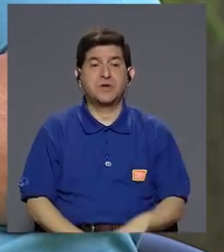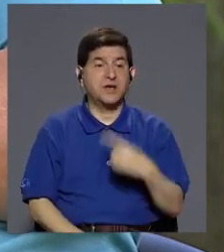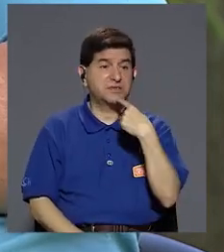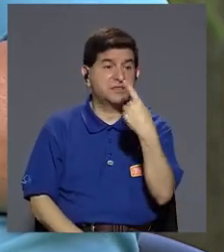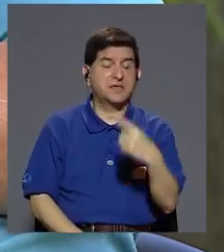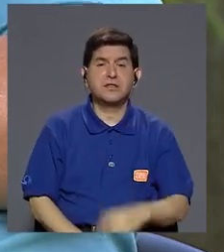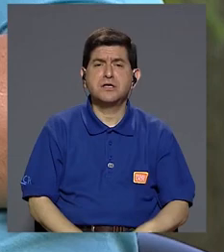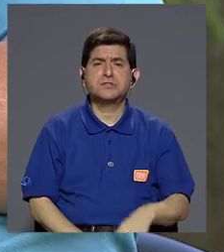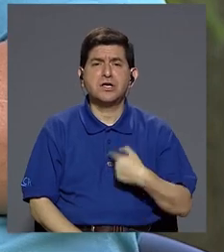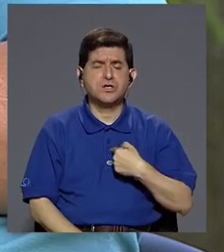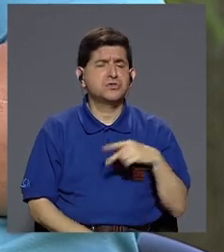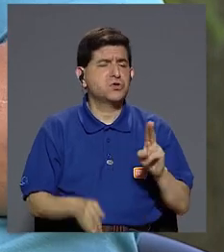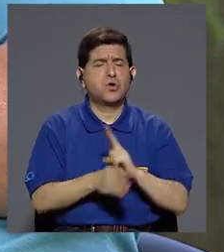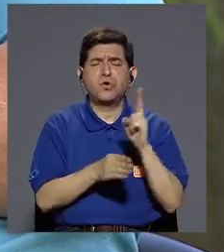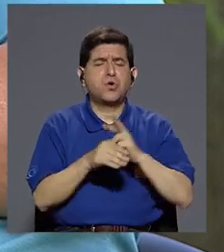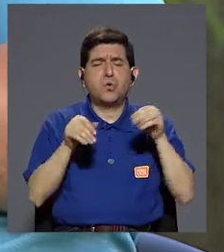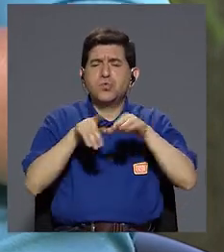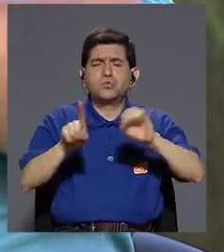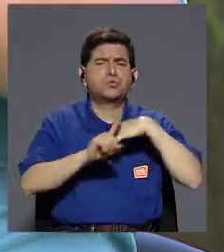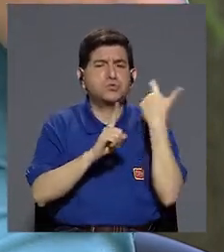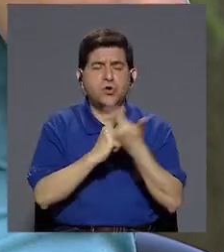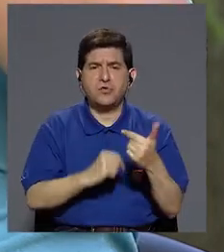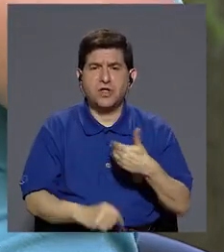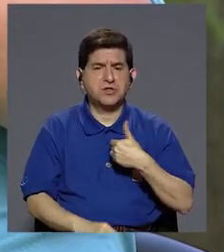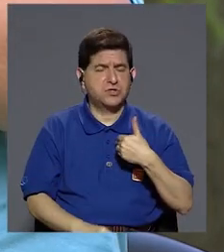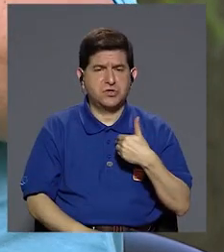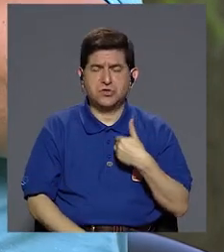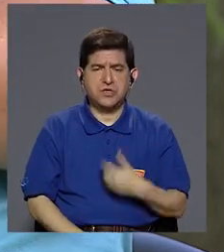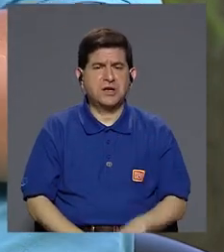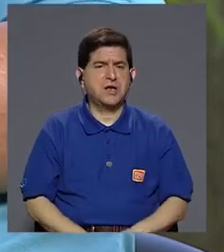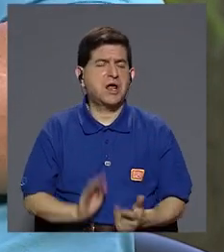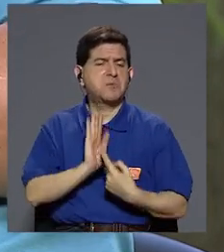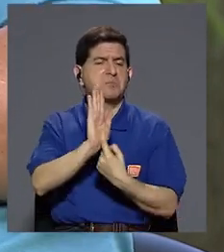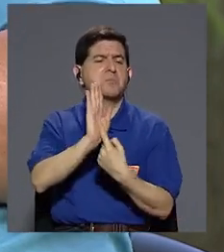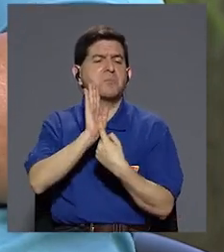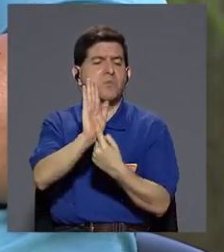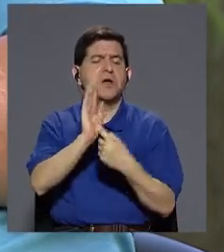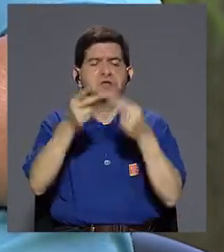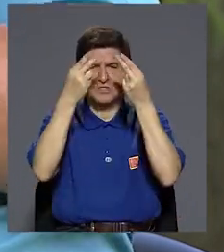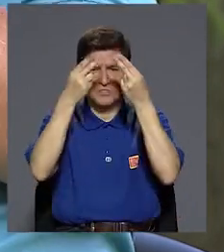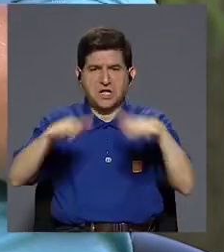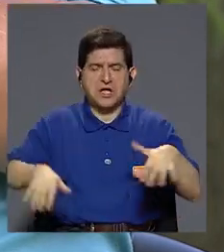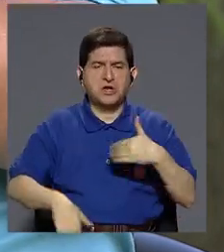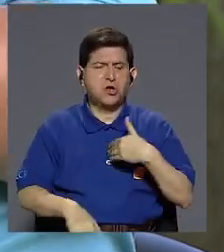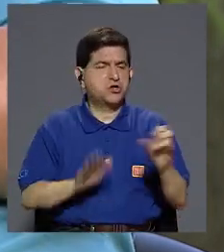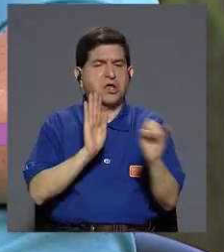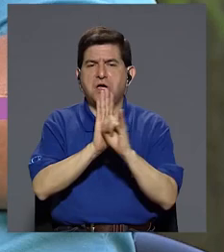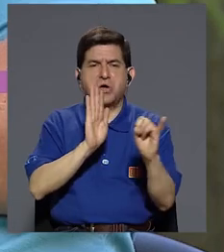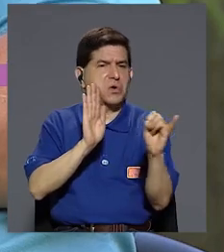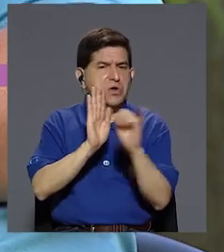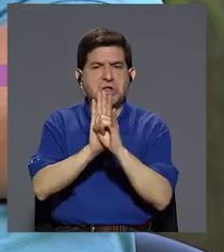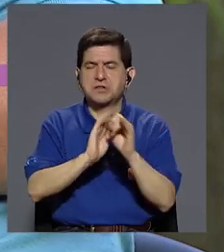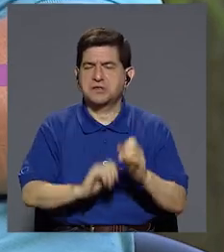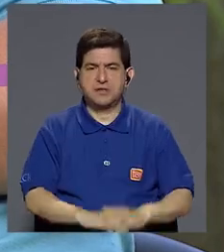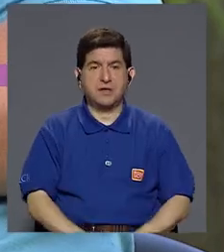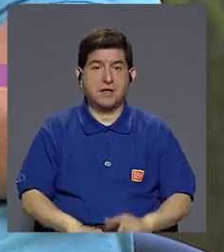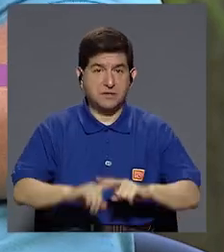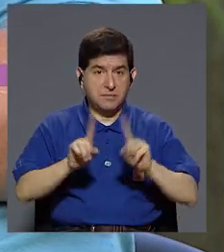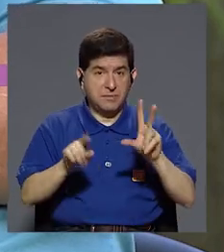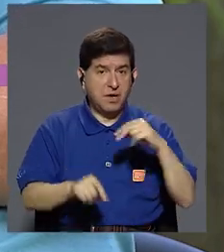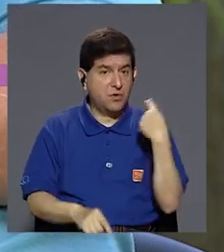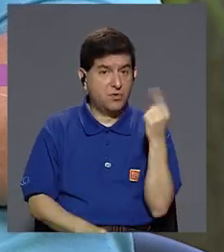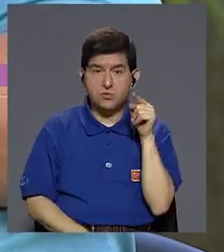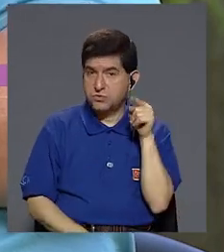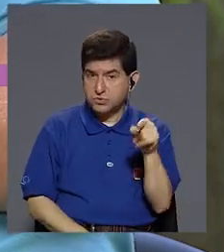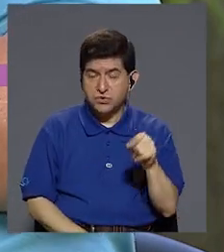dicen, yo por eso no uso redes sociales, entonces yo no tengo presencia en el internet, no tengo una identidad, pero no